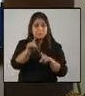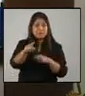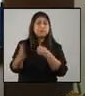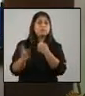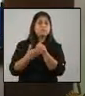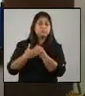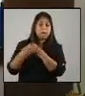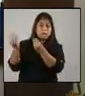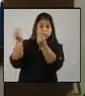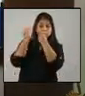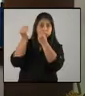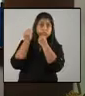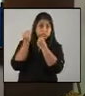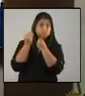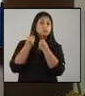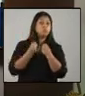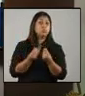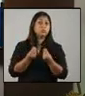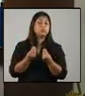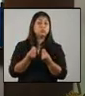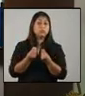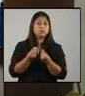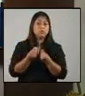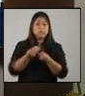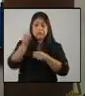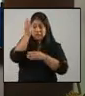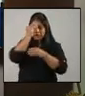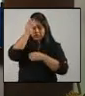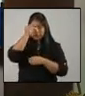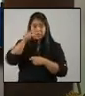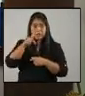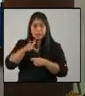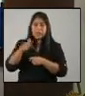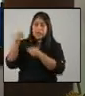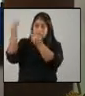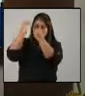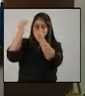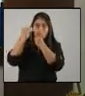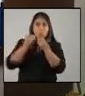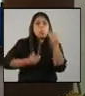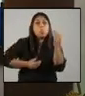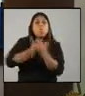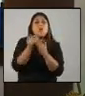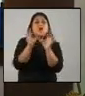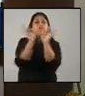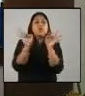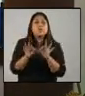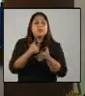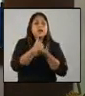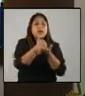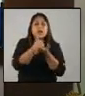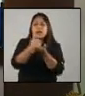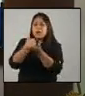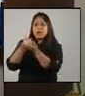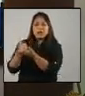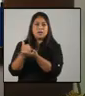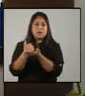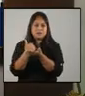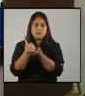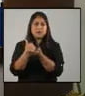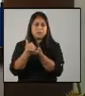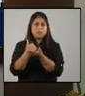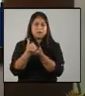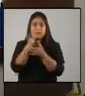lecciones. No está, nos está enseñando que existe una nueva forma de ser solidario, como también